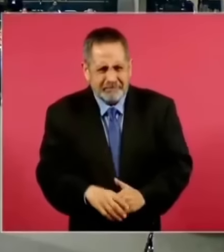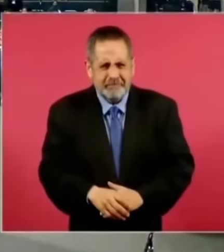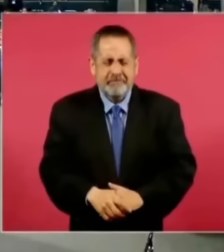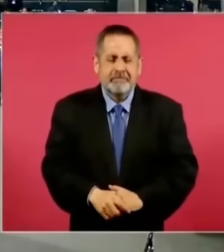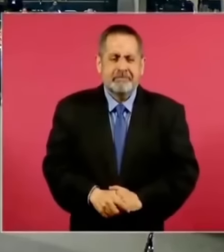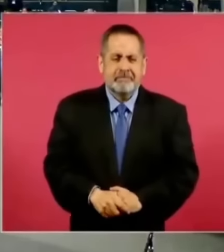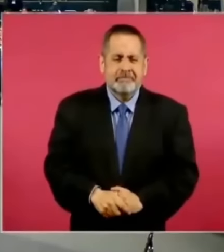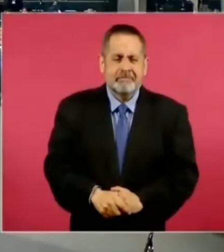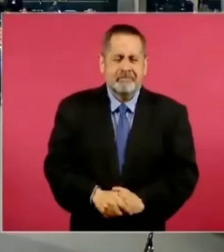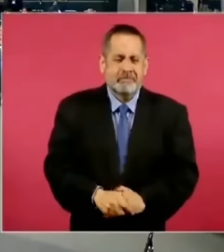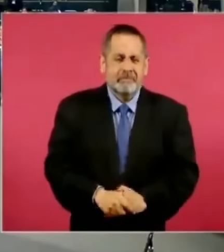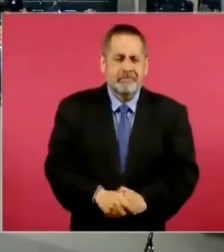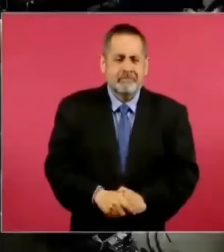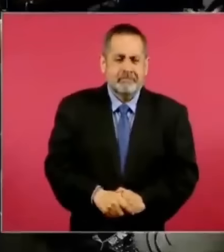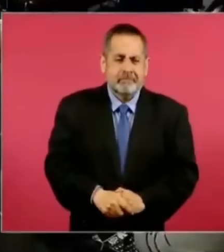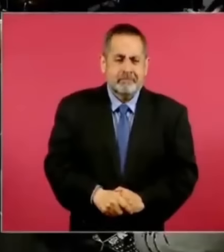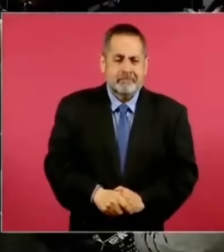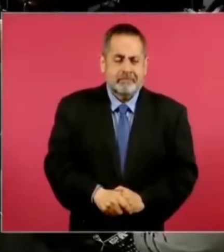Sí,